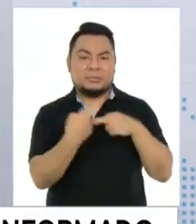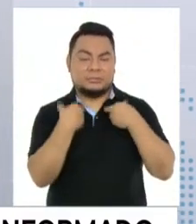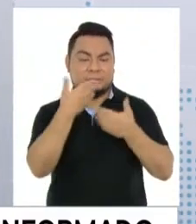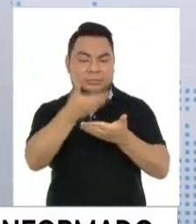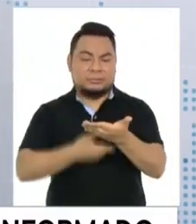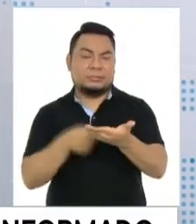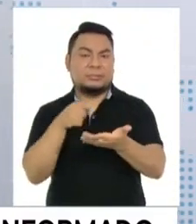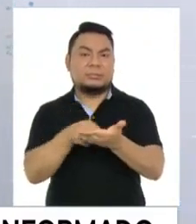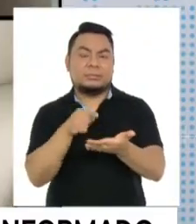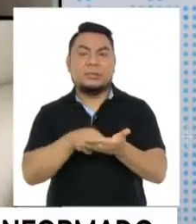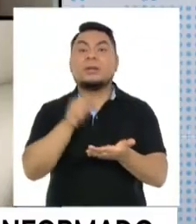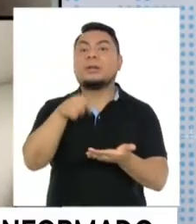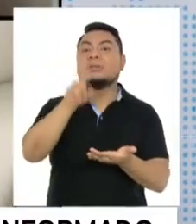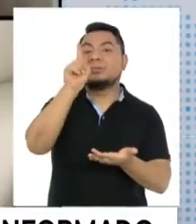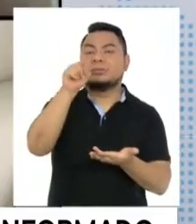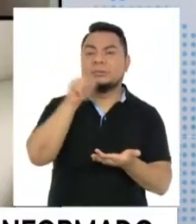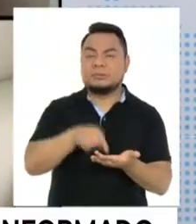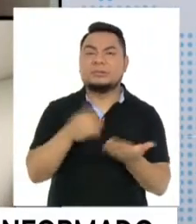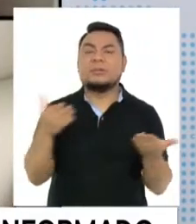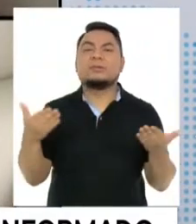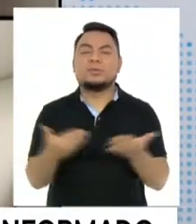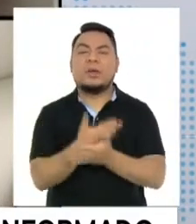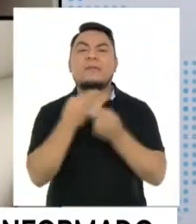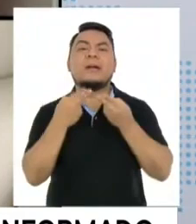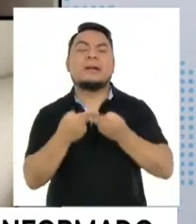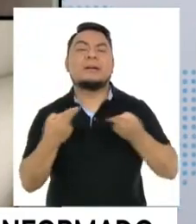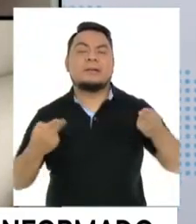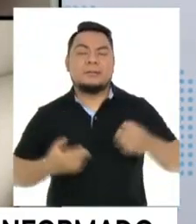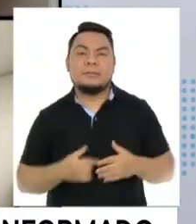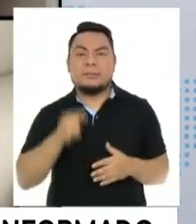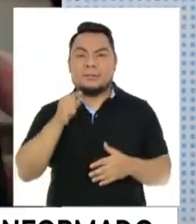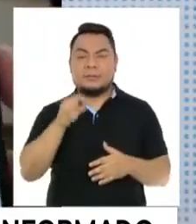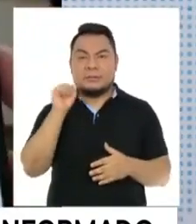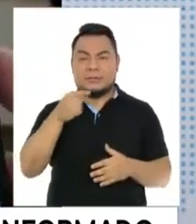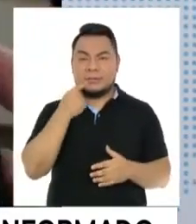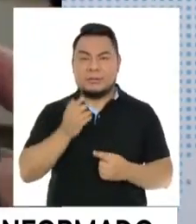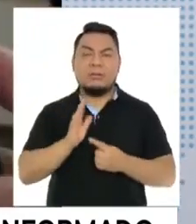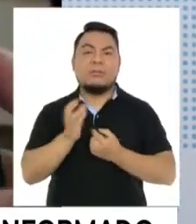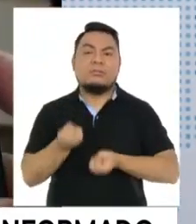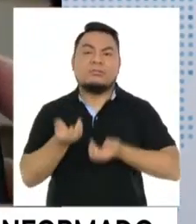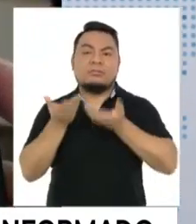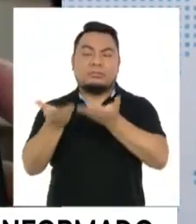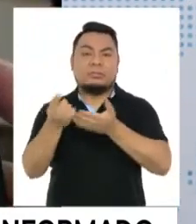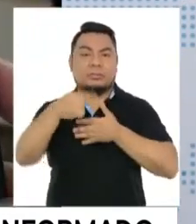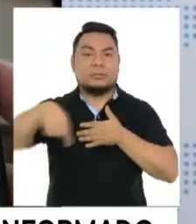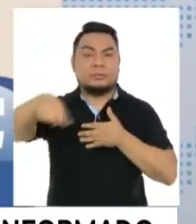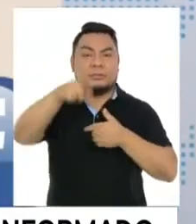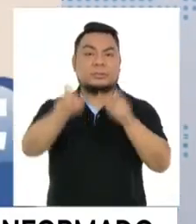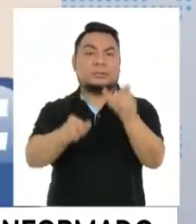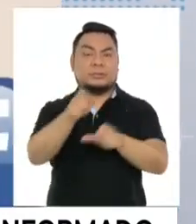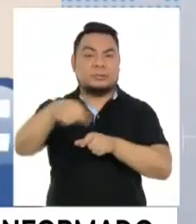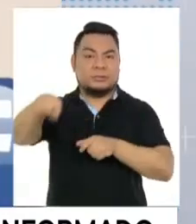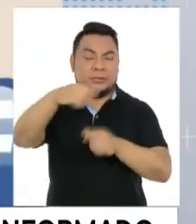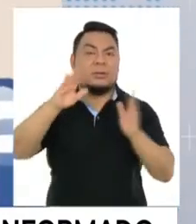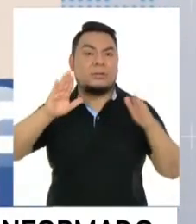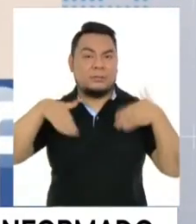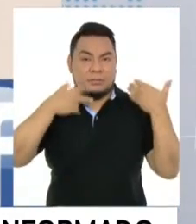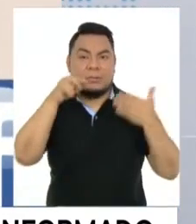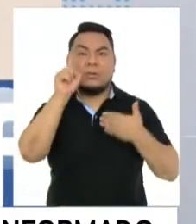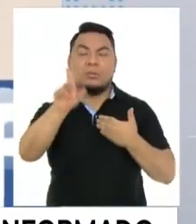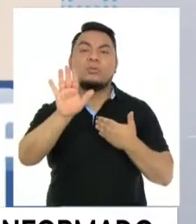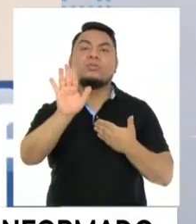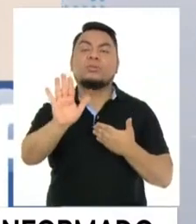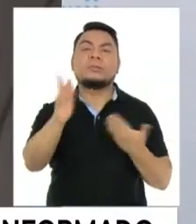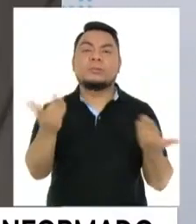y esta es una, digamos, nueva herramienta que se pone a disposición para que la ciudadanía pueda desde